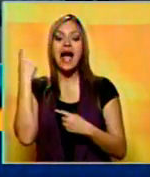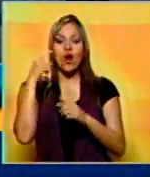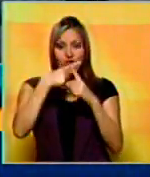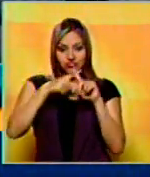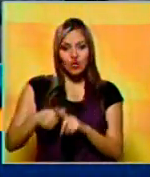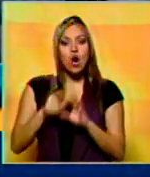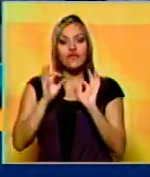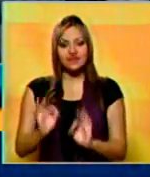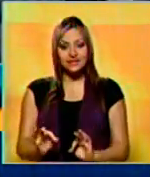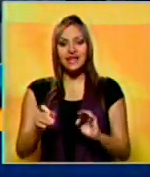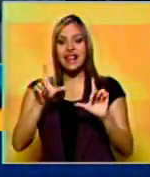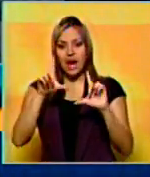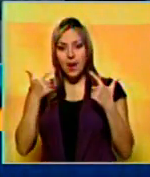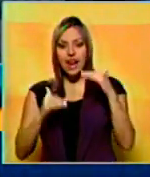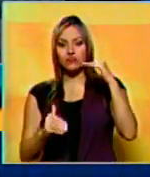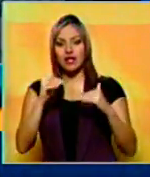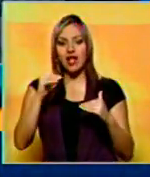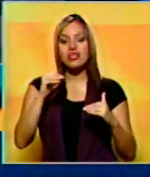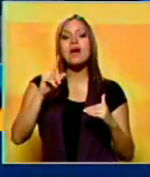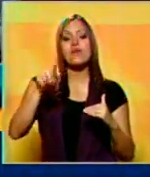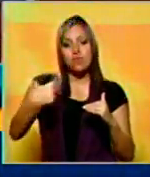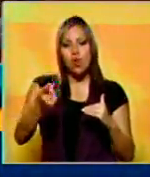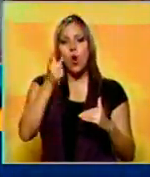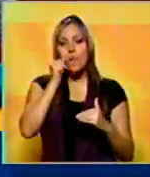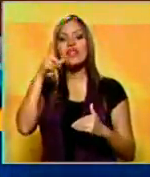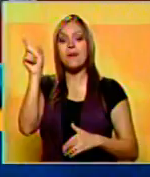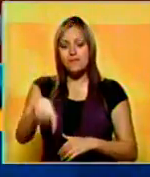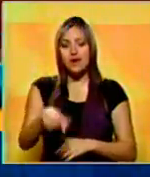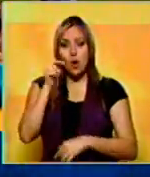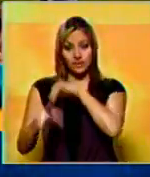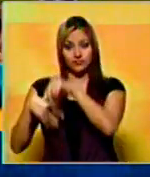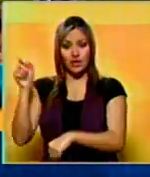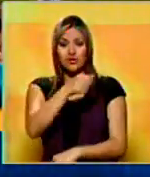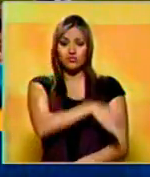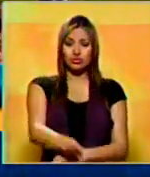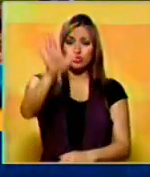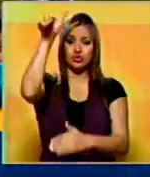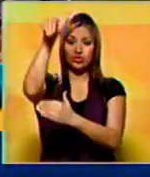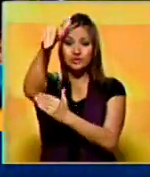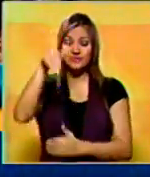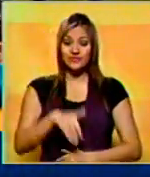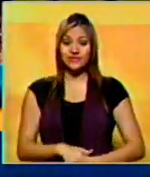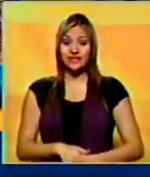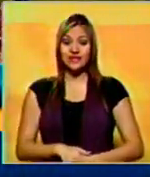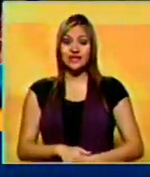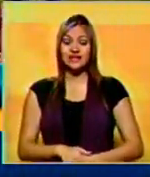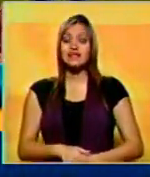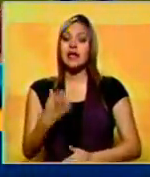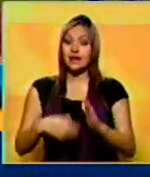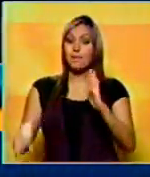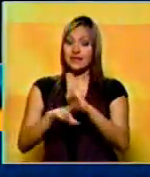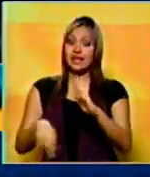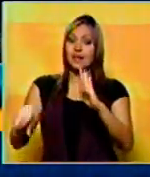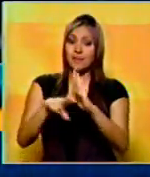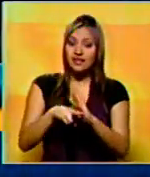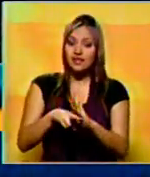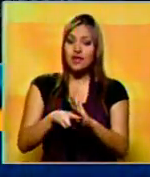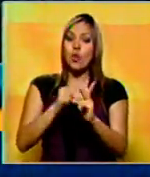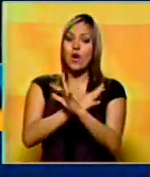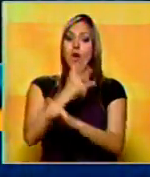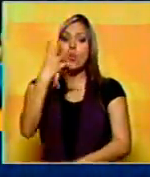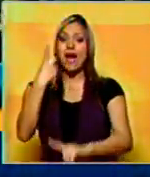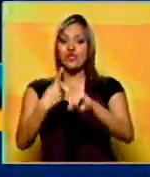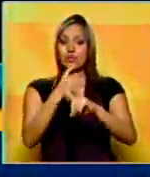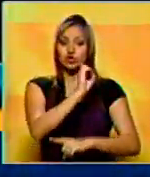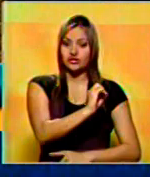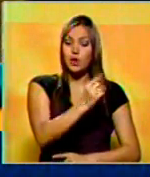salada. Luego, C.J. Rutherford también se la votó al abrior Dave Bromberg en un back-to-back. Honrones consecutivos que ponían el juego 4 por